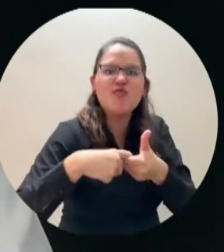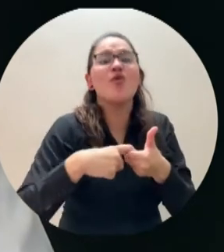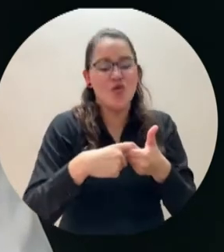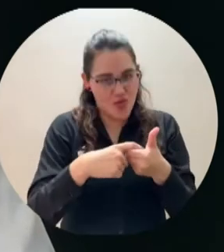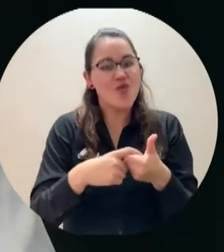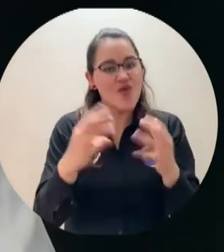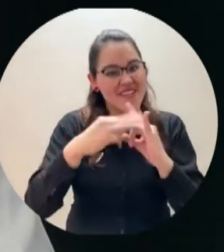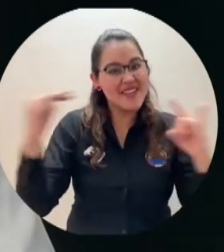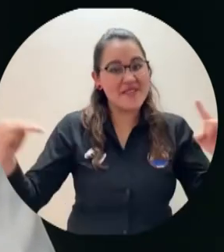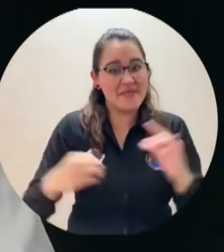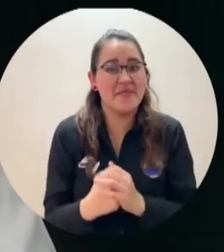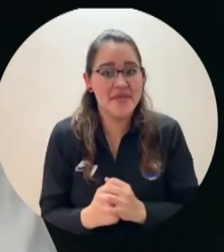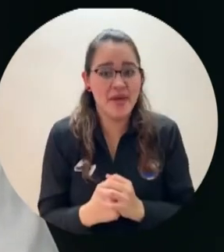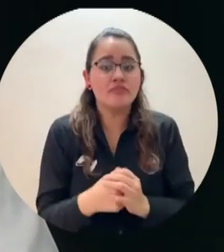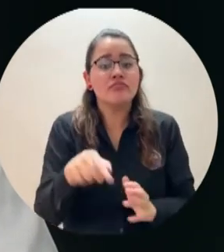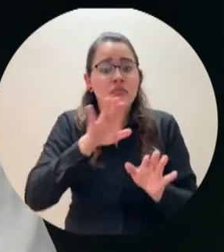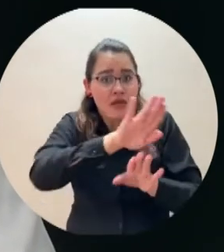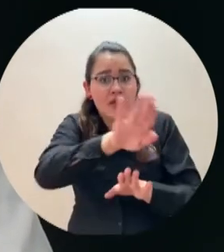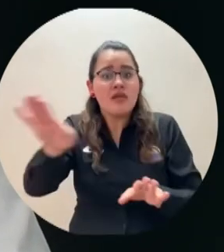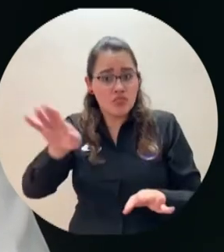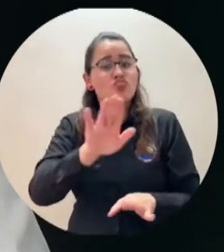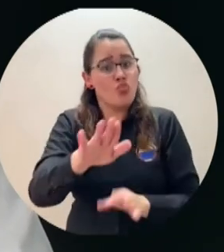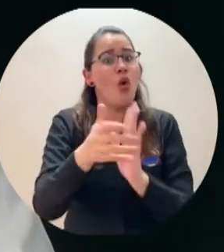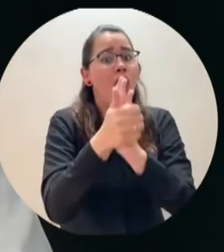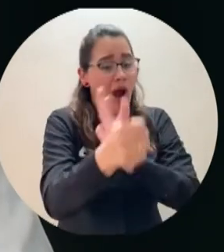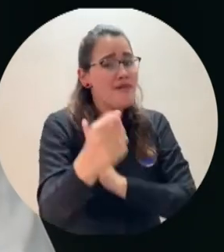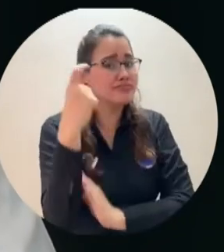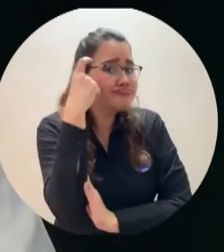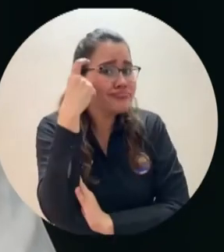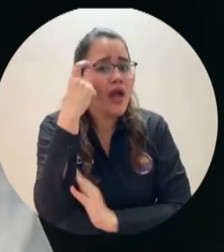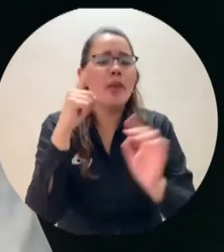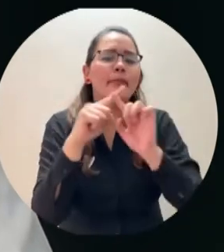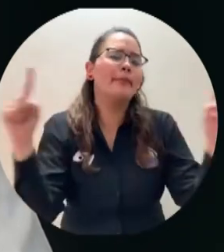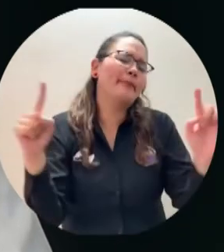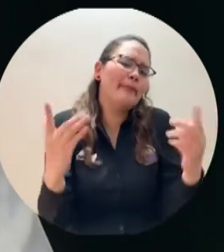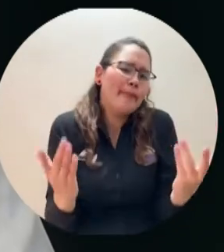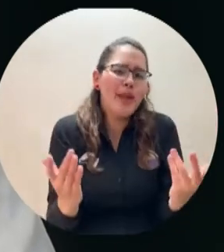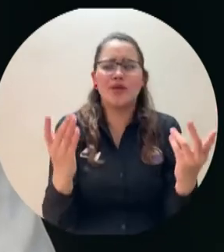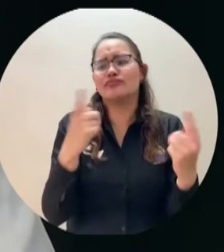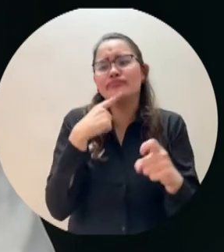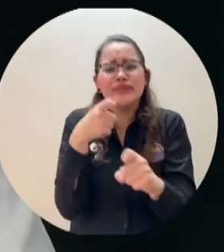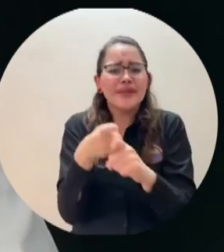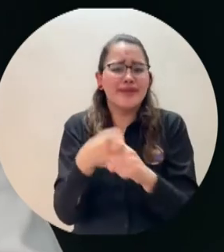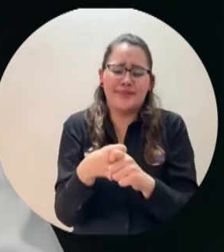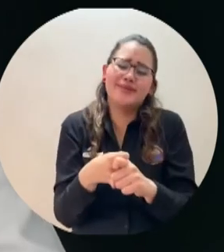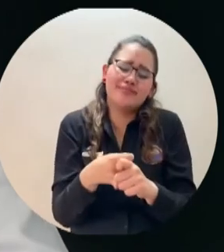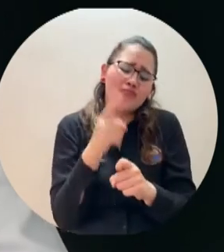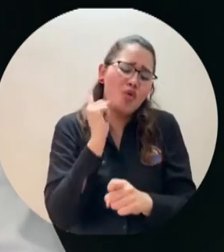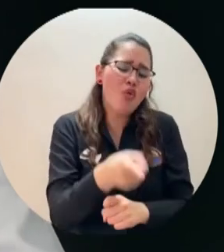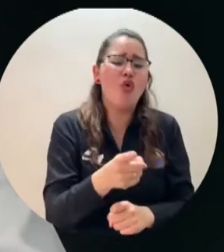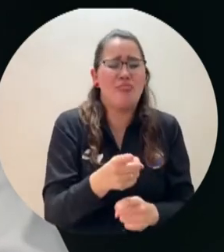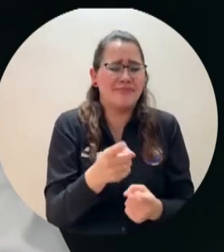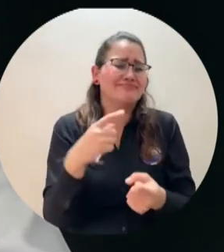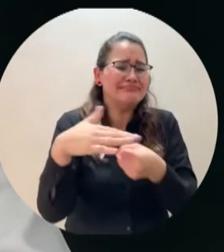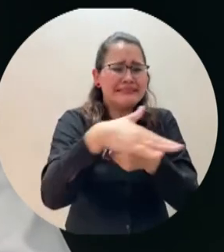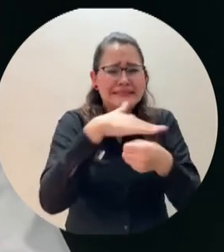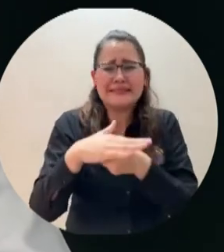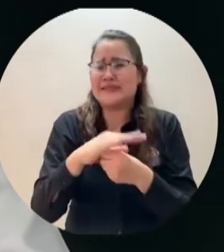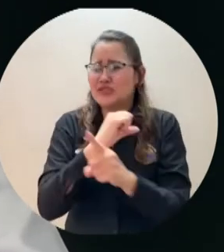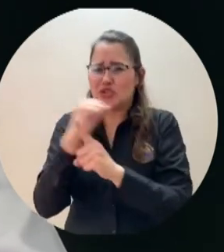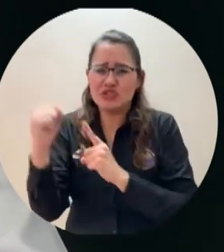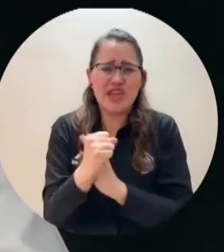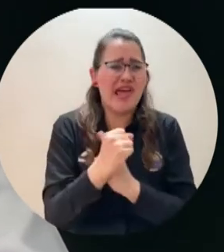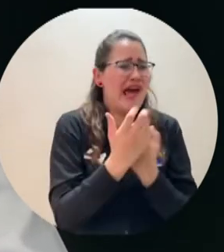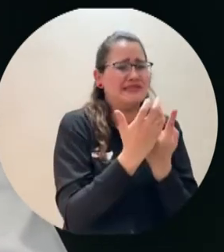capacidades no hubieran podido cumplir sus sueños de hacerse profesionales, dadas las profundas brechas sociales y económicas que